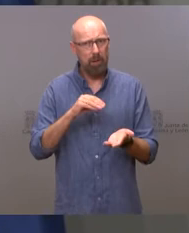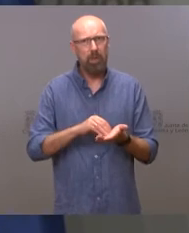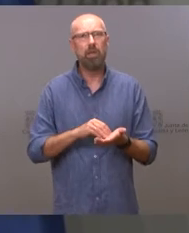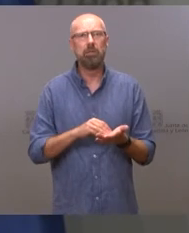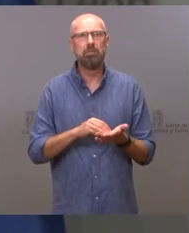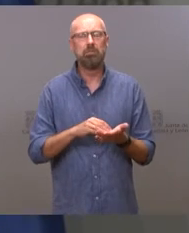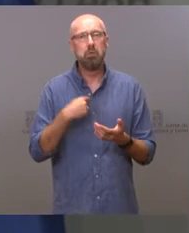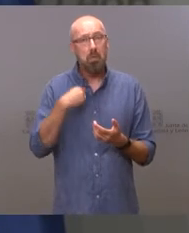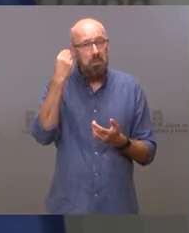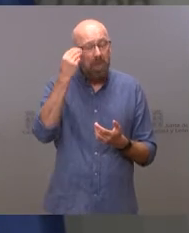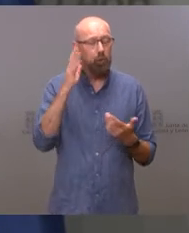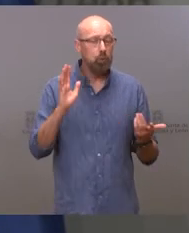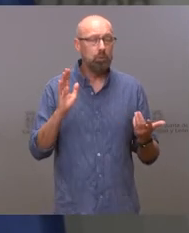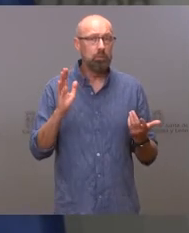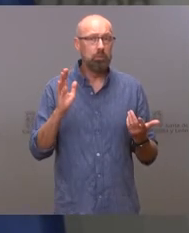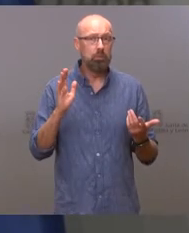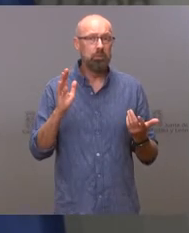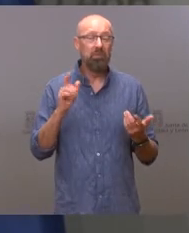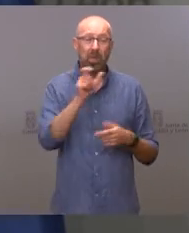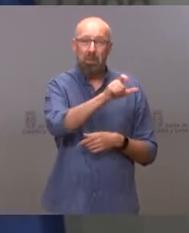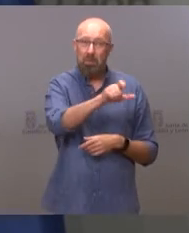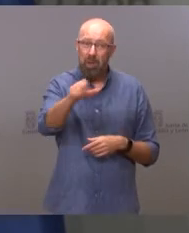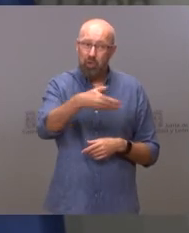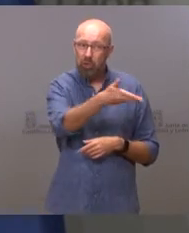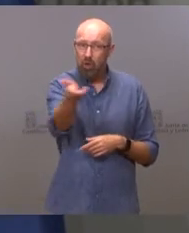yo creo que lo que deberían, lo que merecen los ciudadanos,